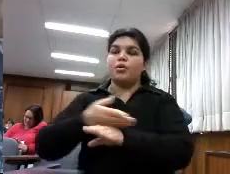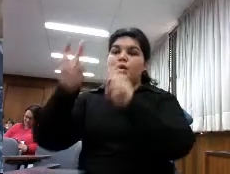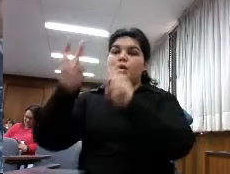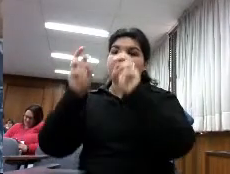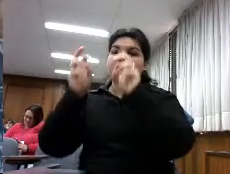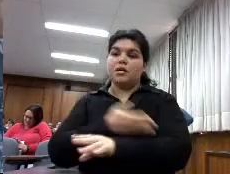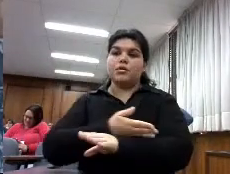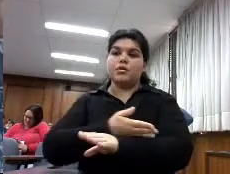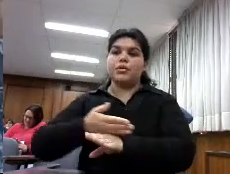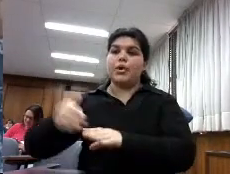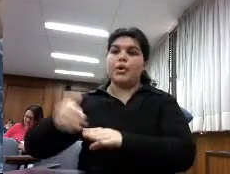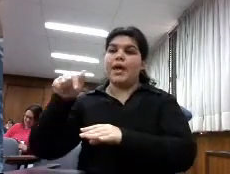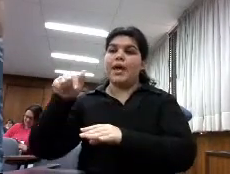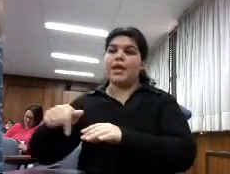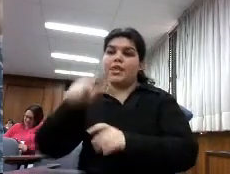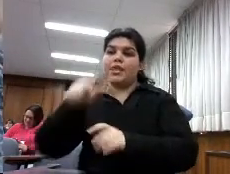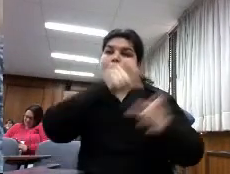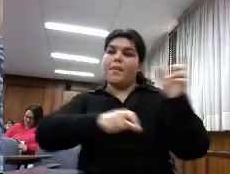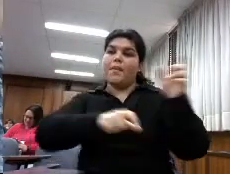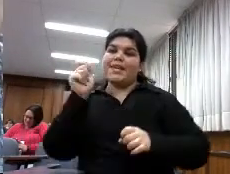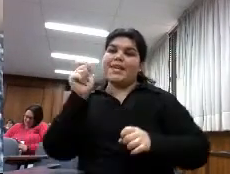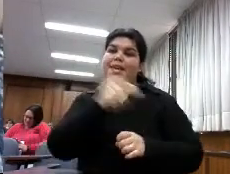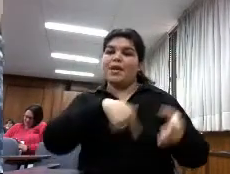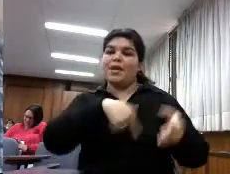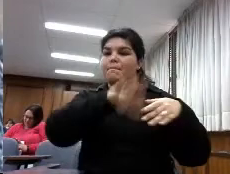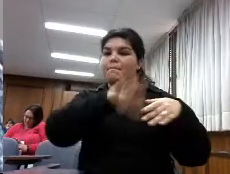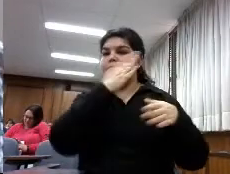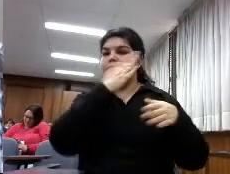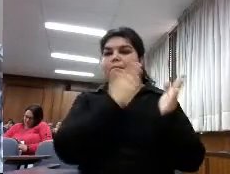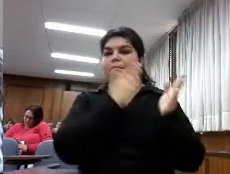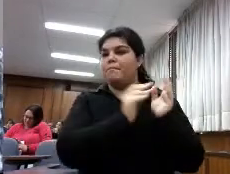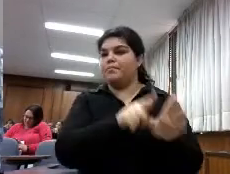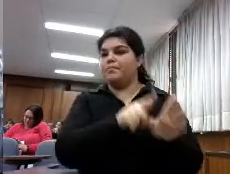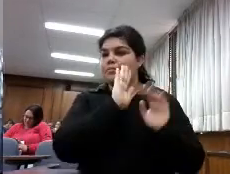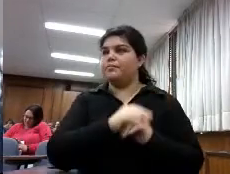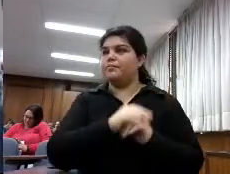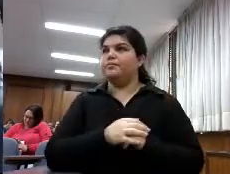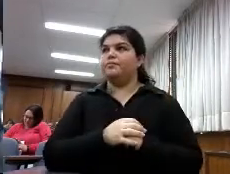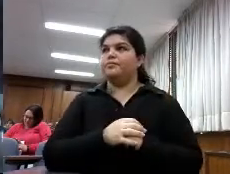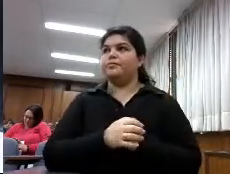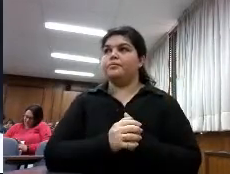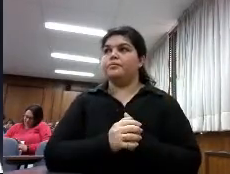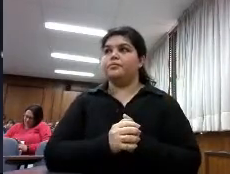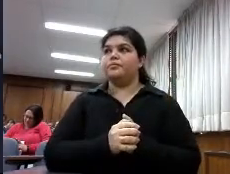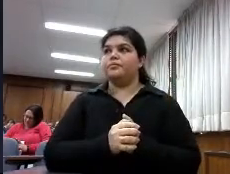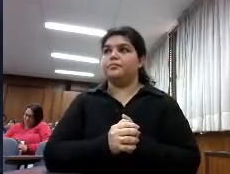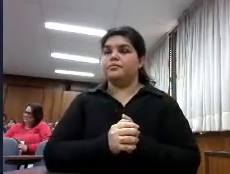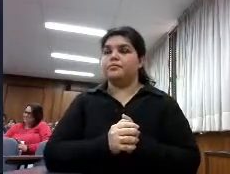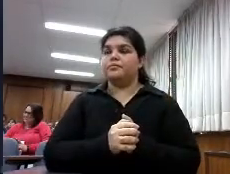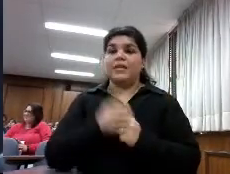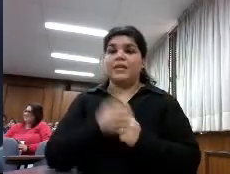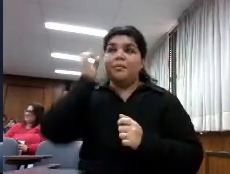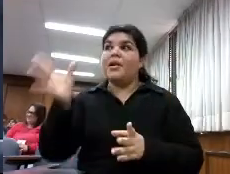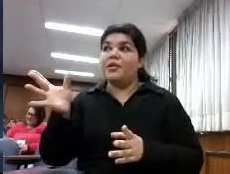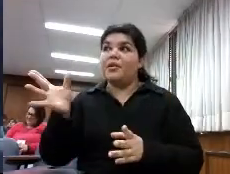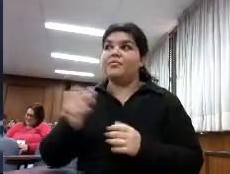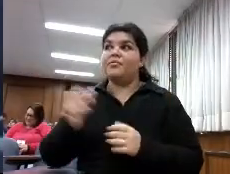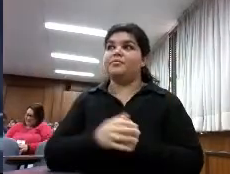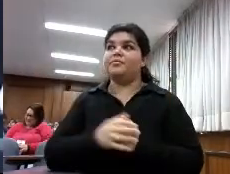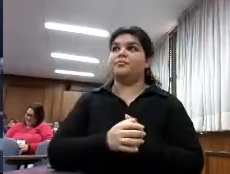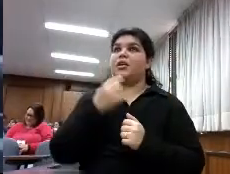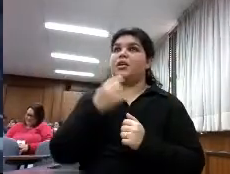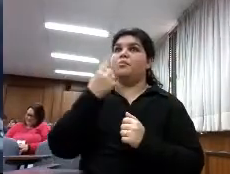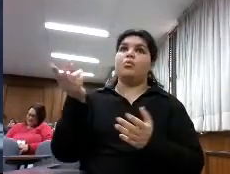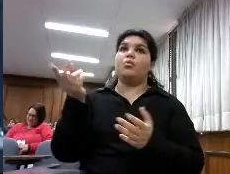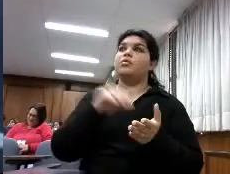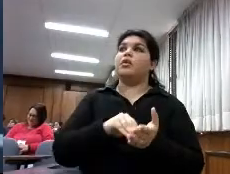y Humanidades entonces esa sería la razón Uy perdón gracias alguna pregunta más